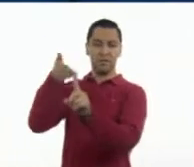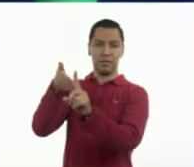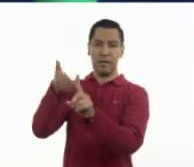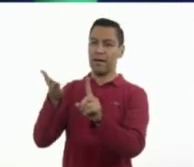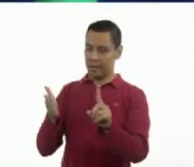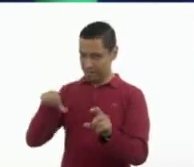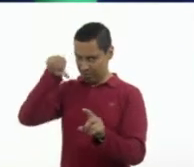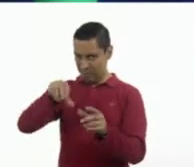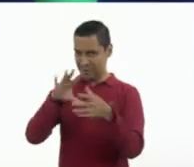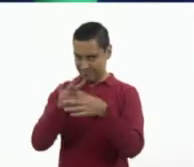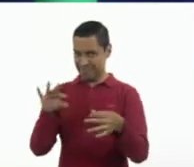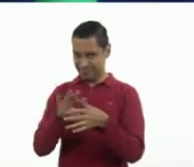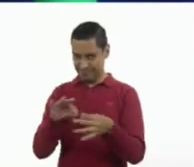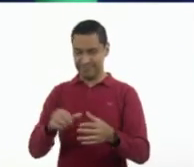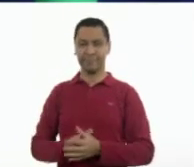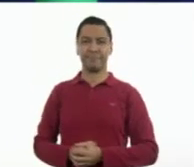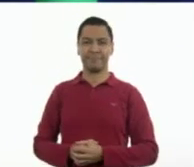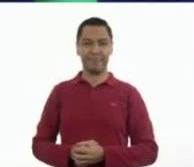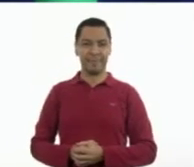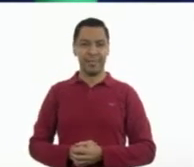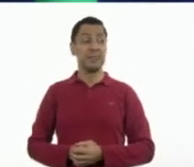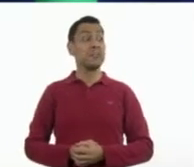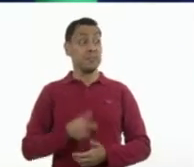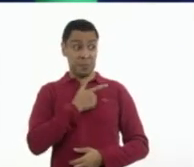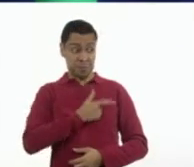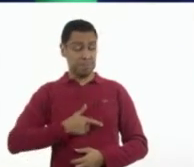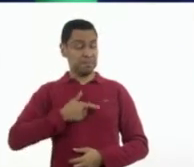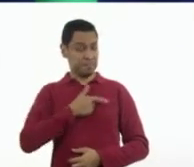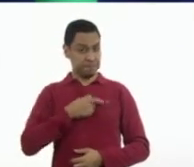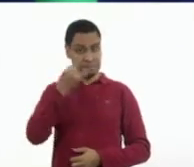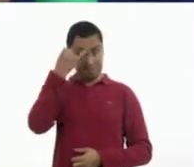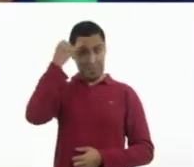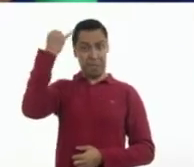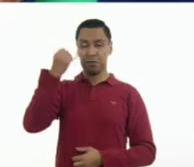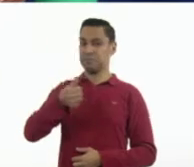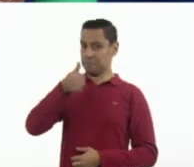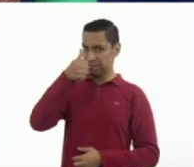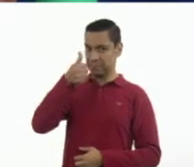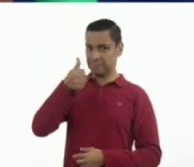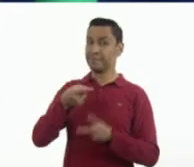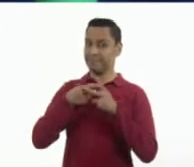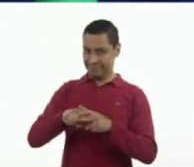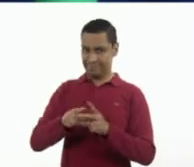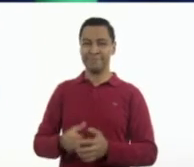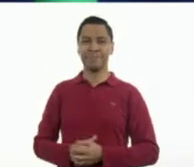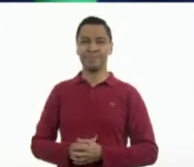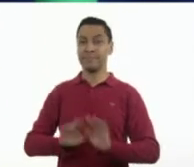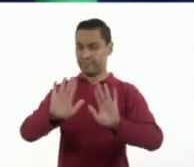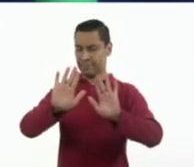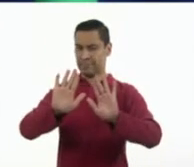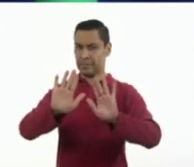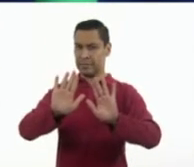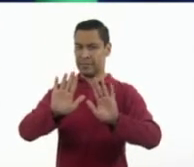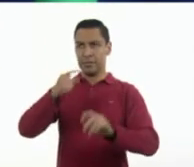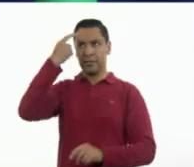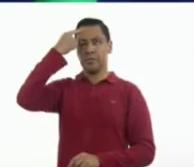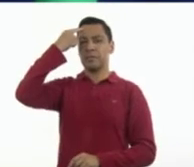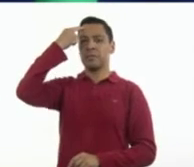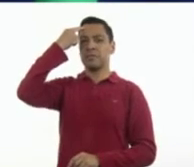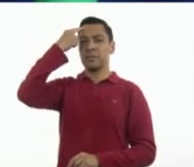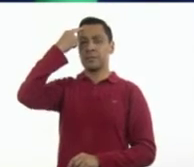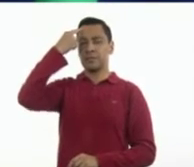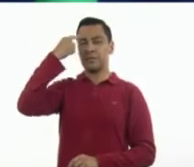Me parece una muy buena idea. Pues, comencemos. Ah, bueno, ahorita que recuerdo,